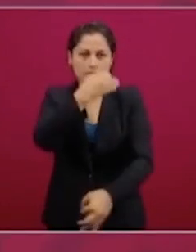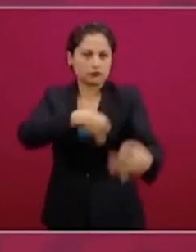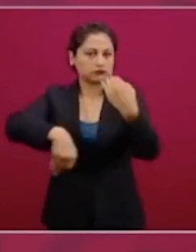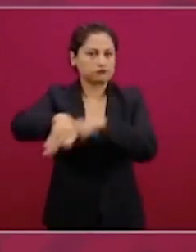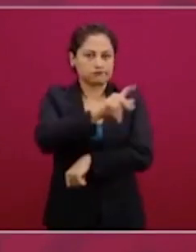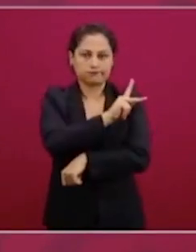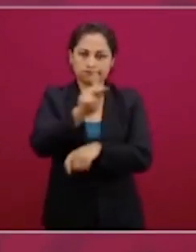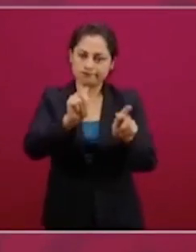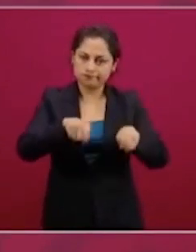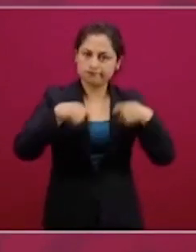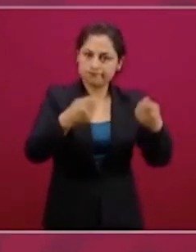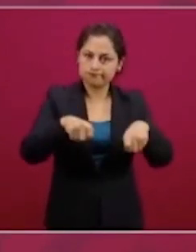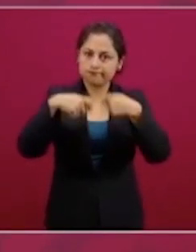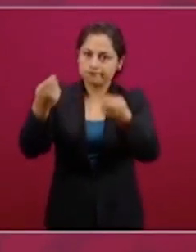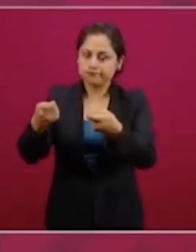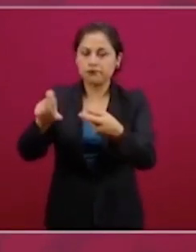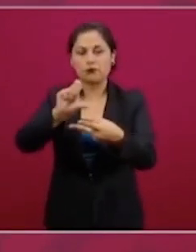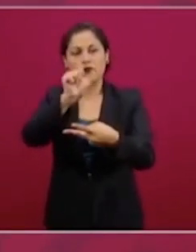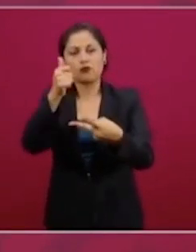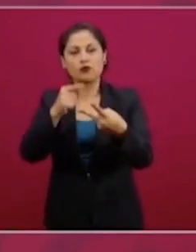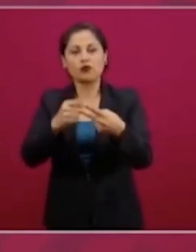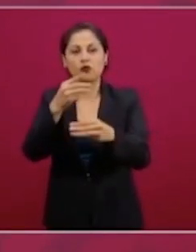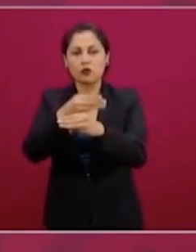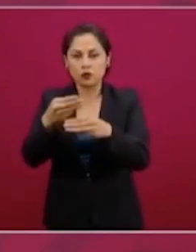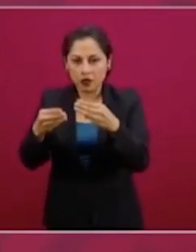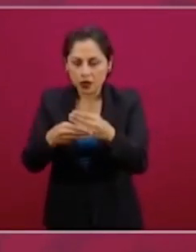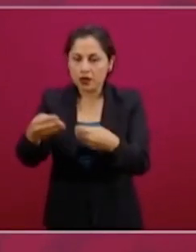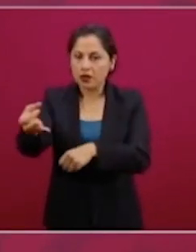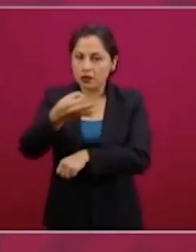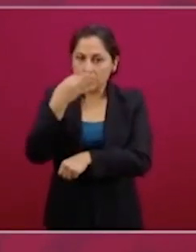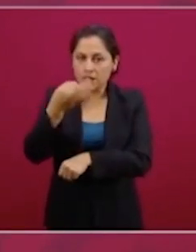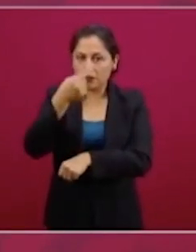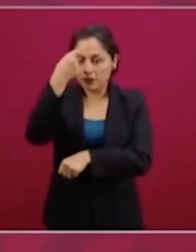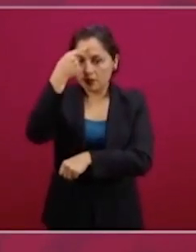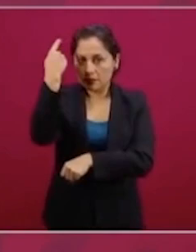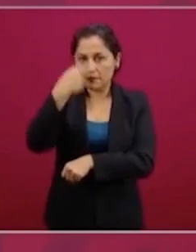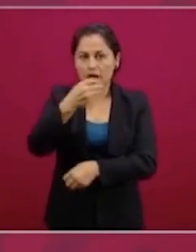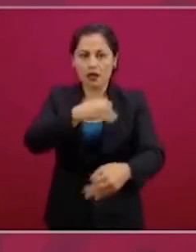y al equipo y a los medicamentos, equitativo para todos.